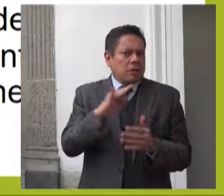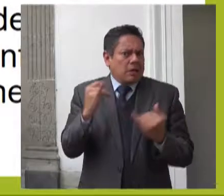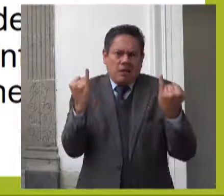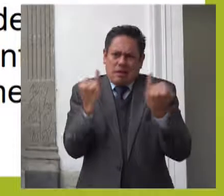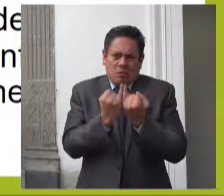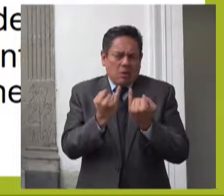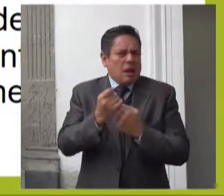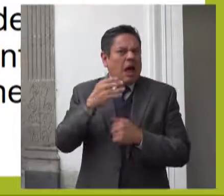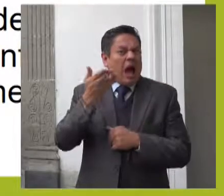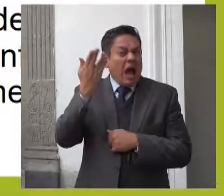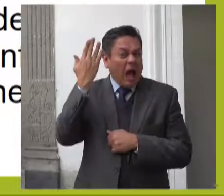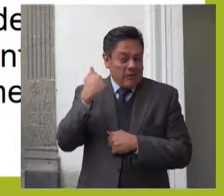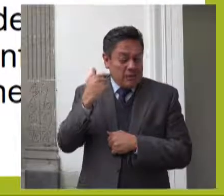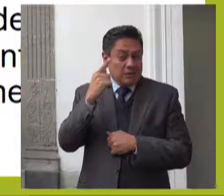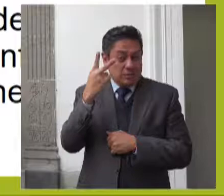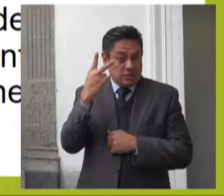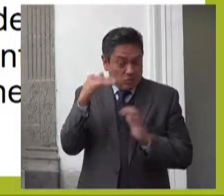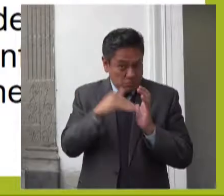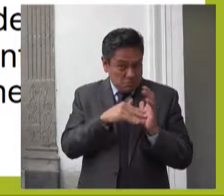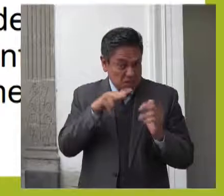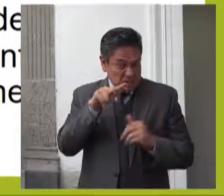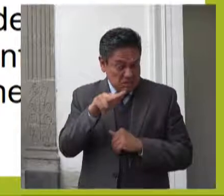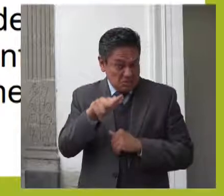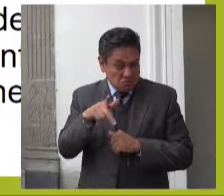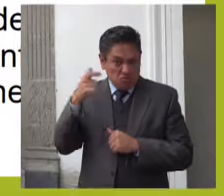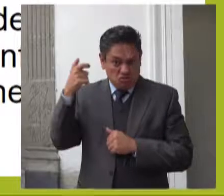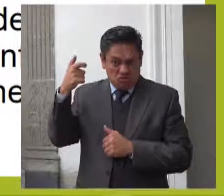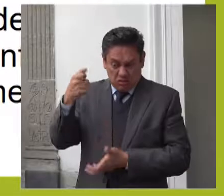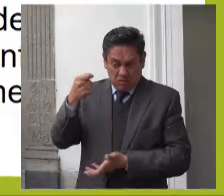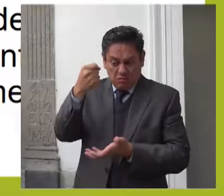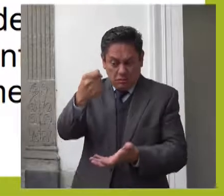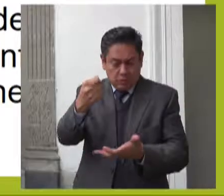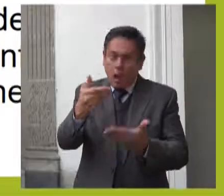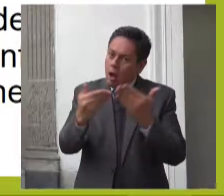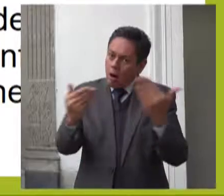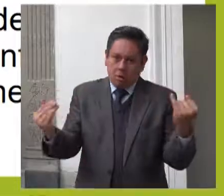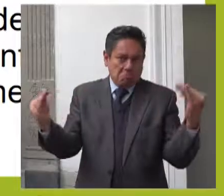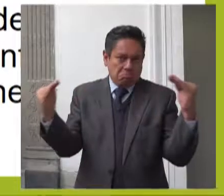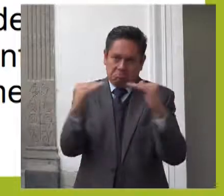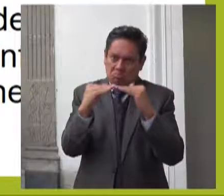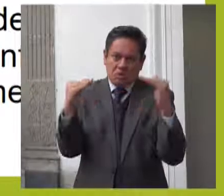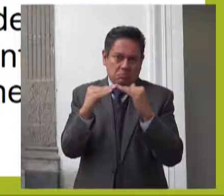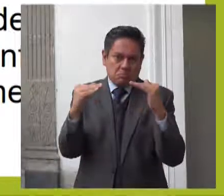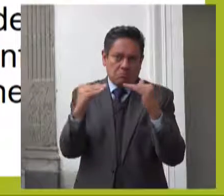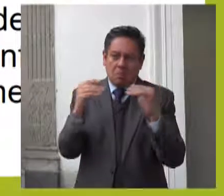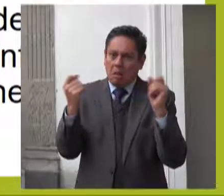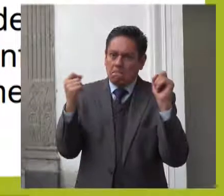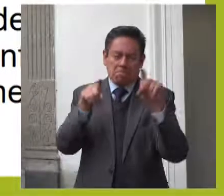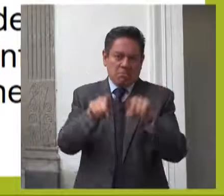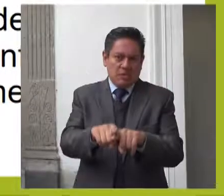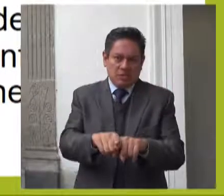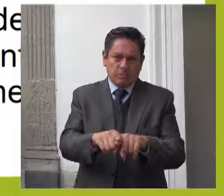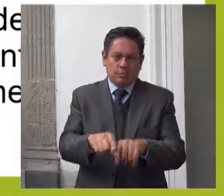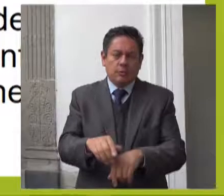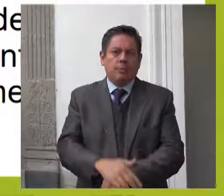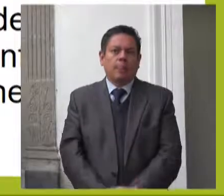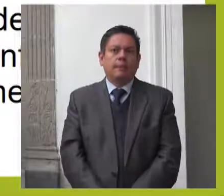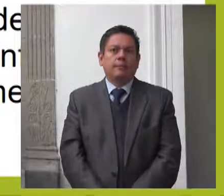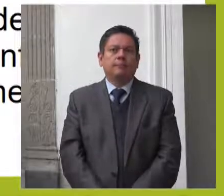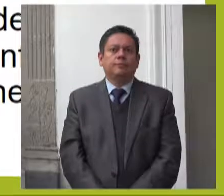proporción de recursos con el que contaba el programa de estancias infantiles en el ejercicio fiscal 2018